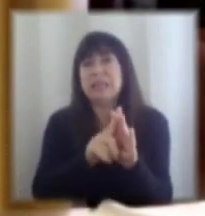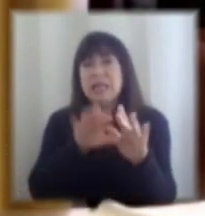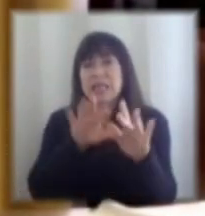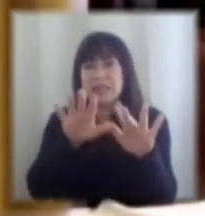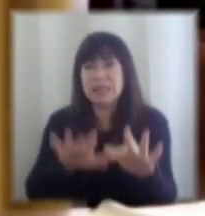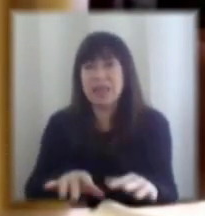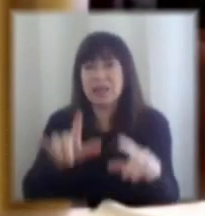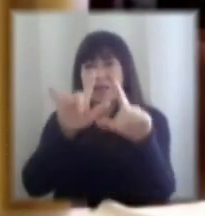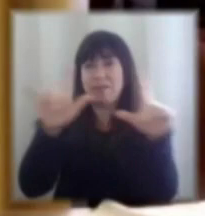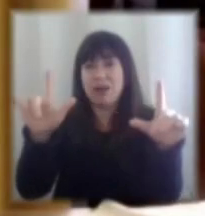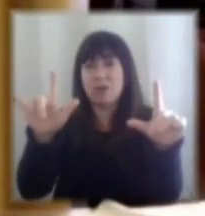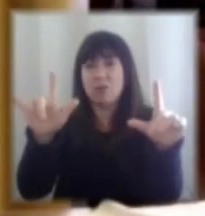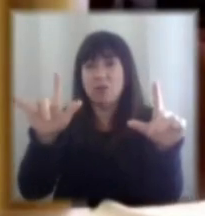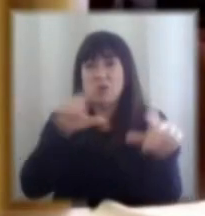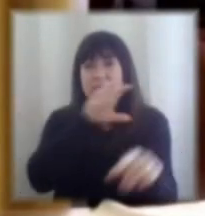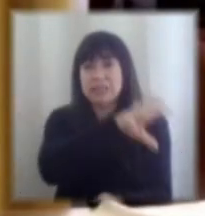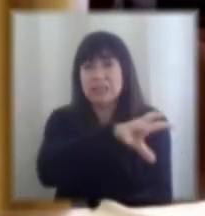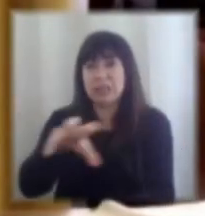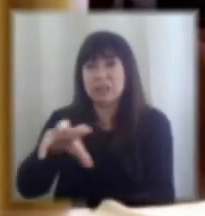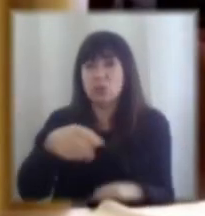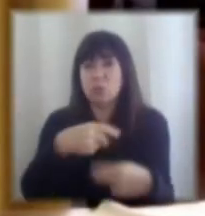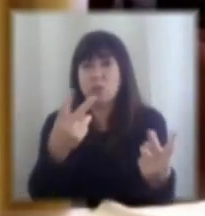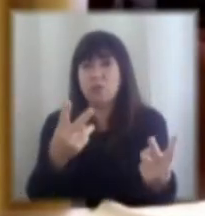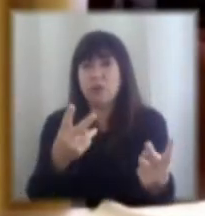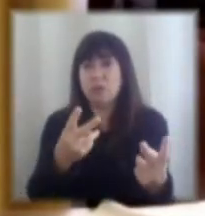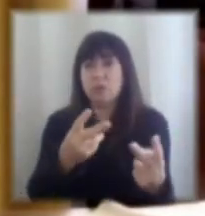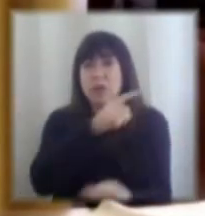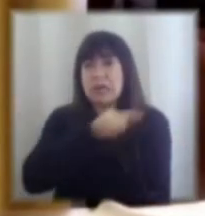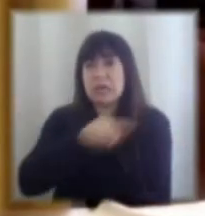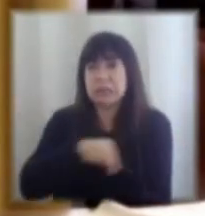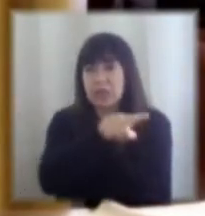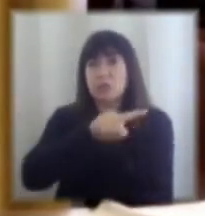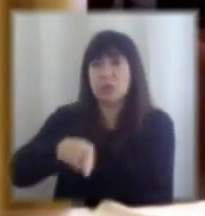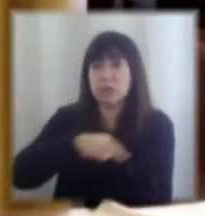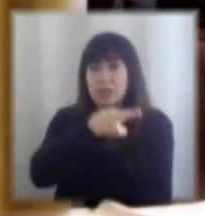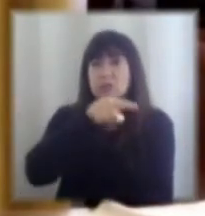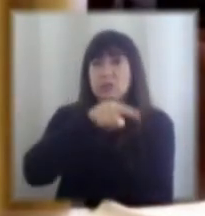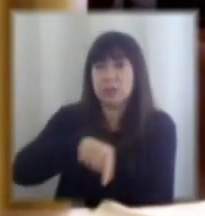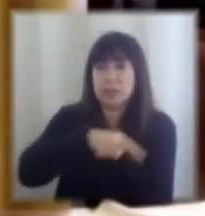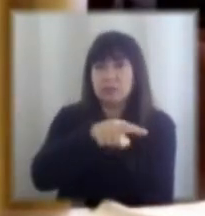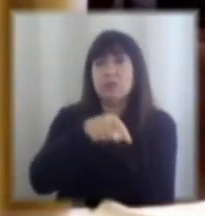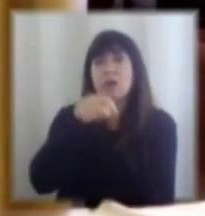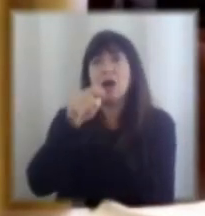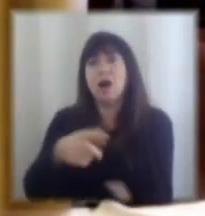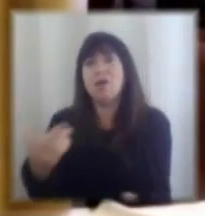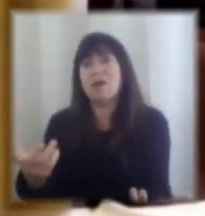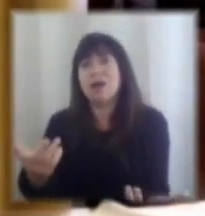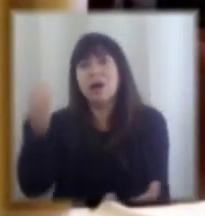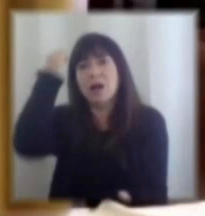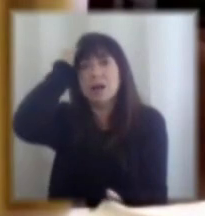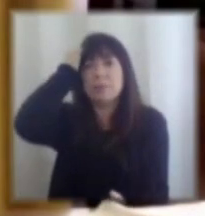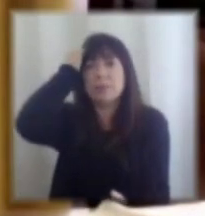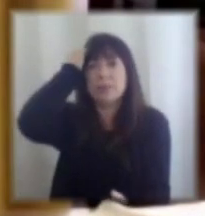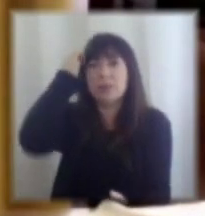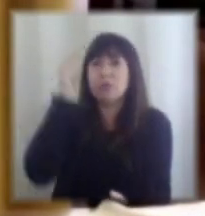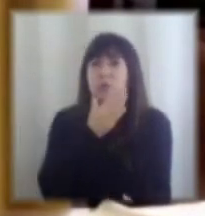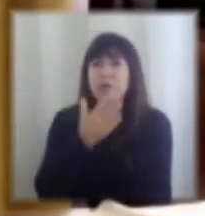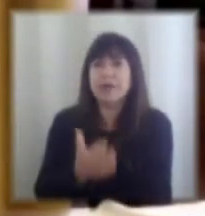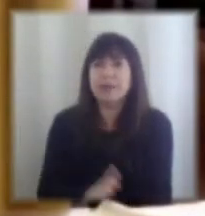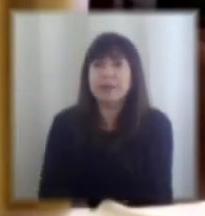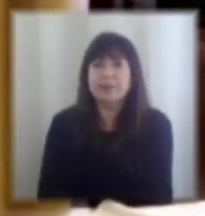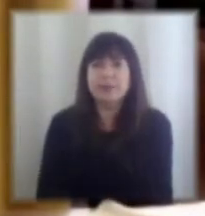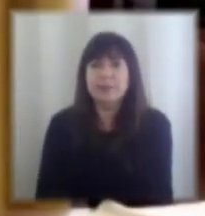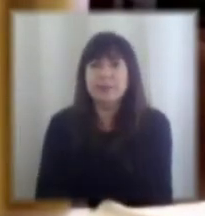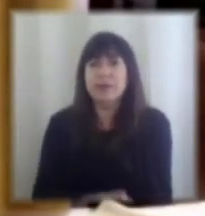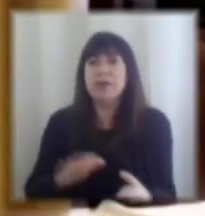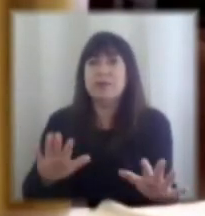público y ha sido rechazada sistemáticamente y hoy día nos estamos arrepintiendo porque no la tenemos disponible el último intento lo hicimos en noviembre del